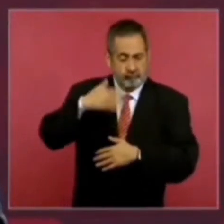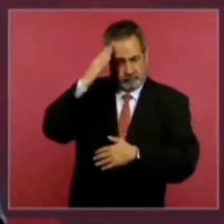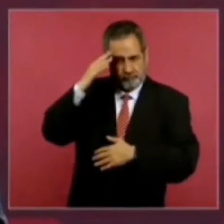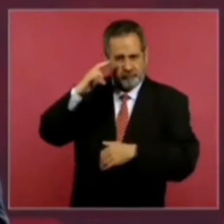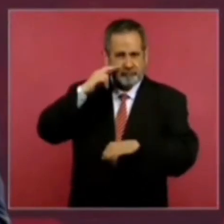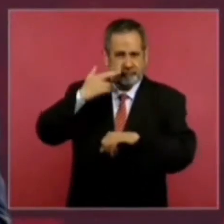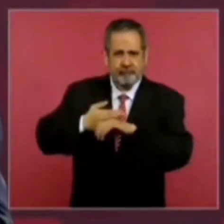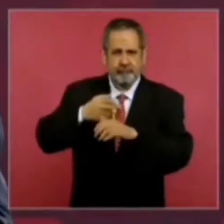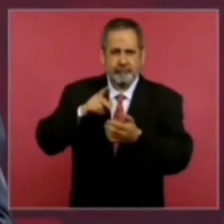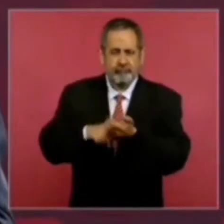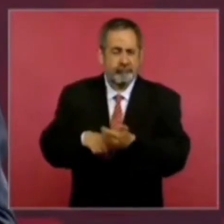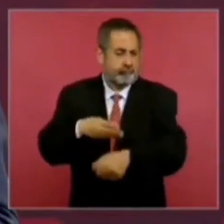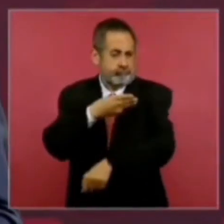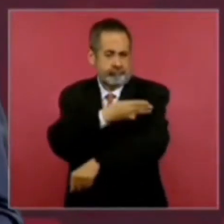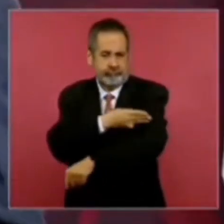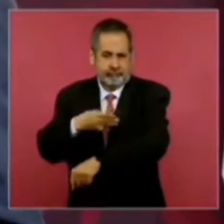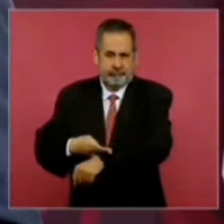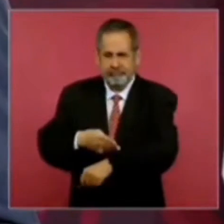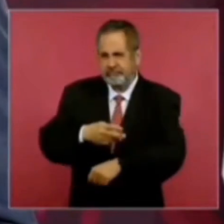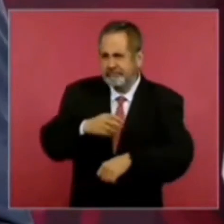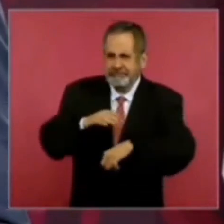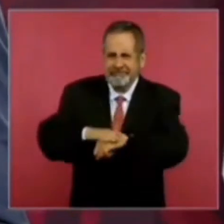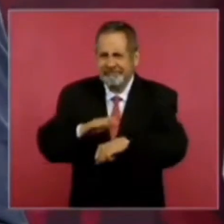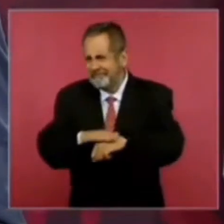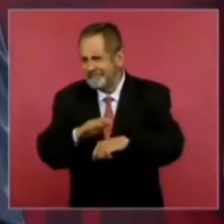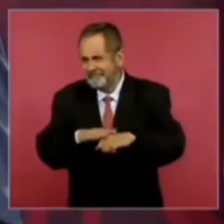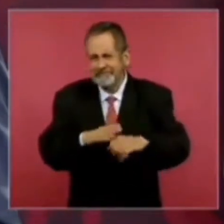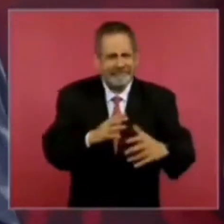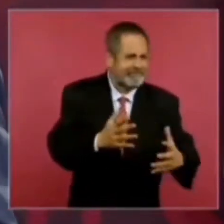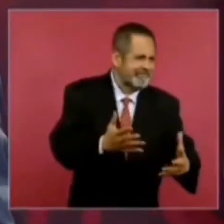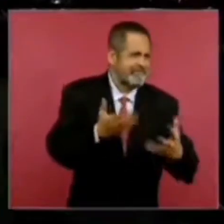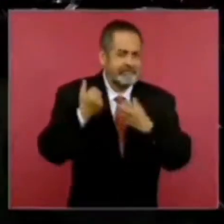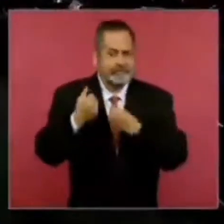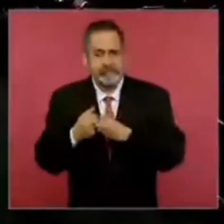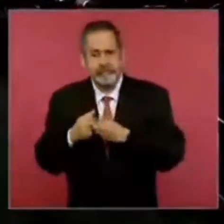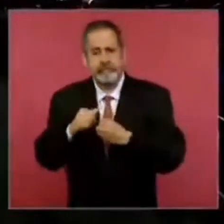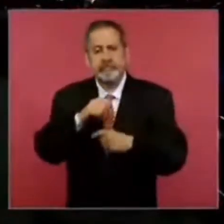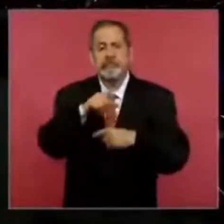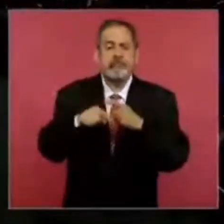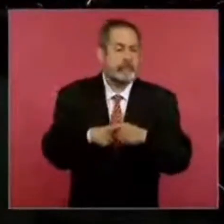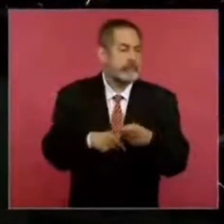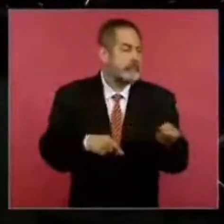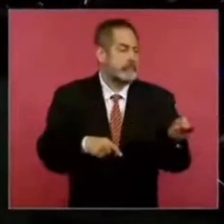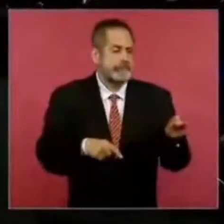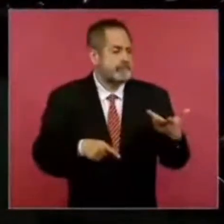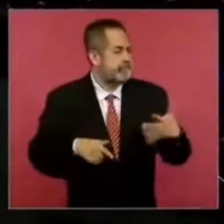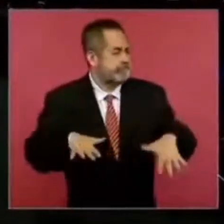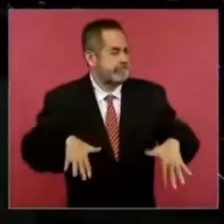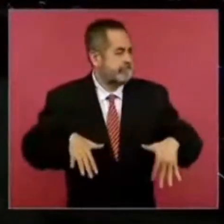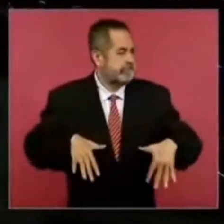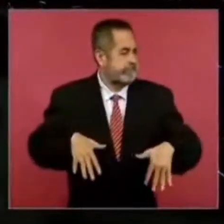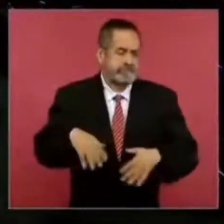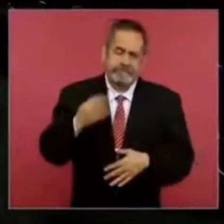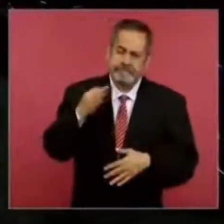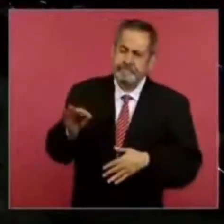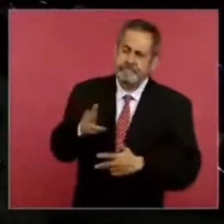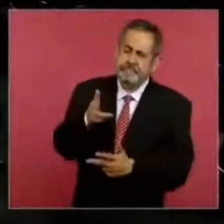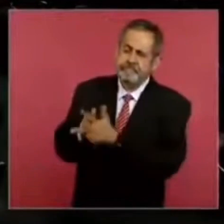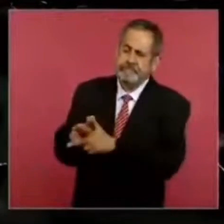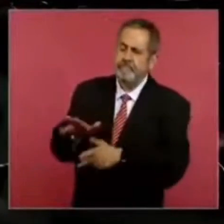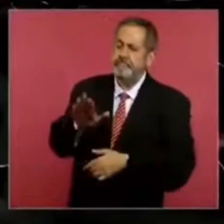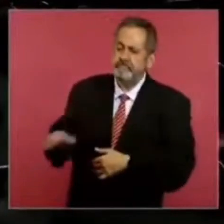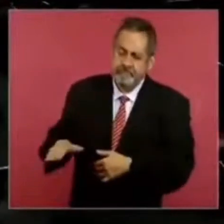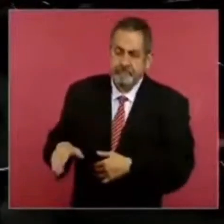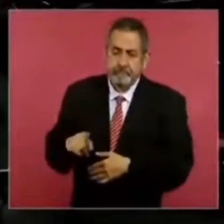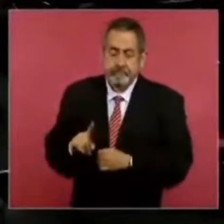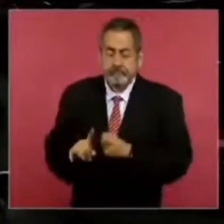Francisco I. Madero, y luego, por su cobarde asesinato, se desató